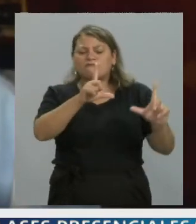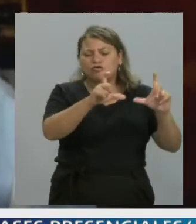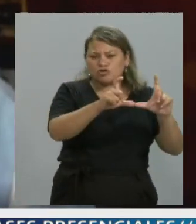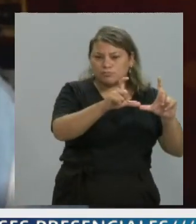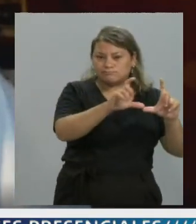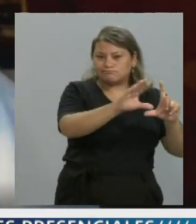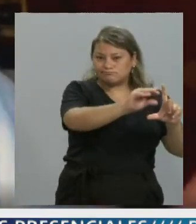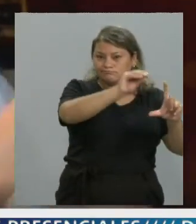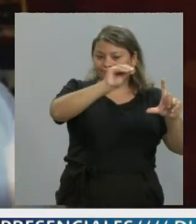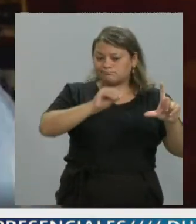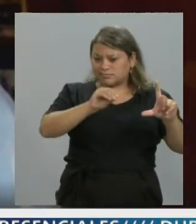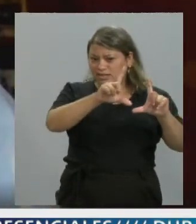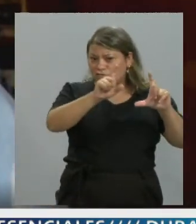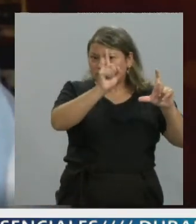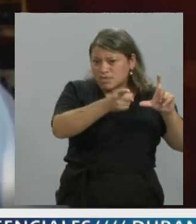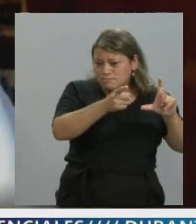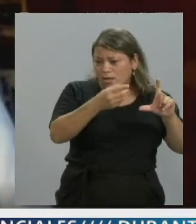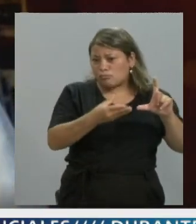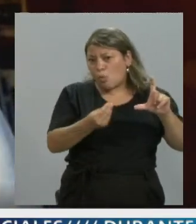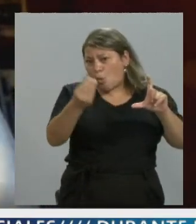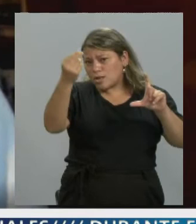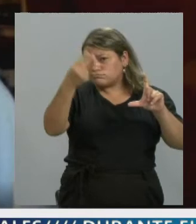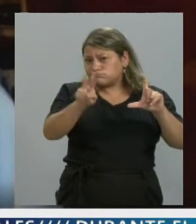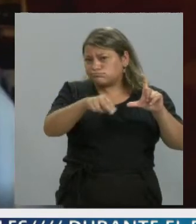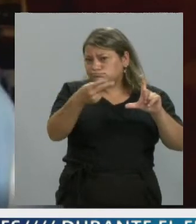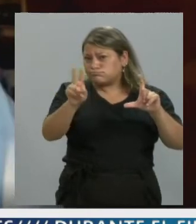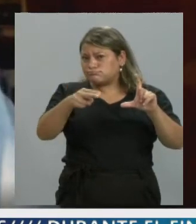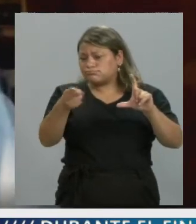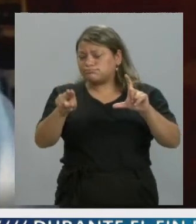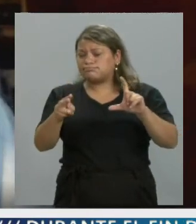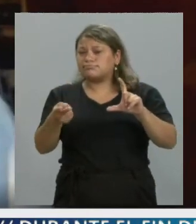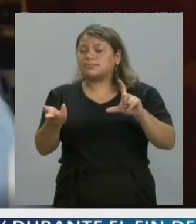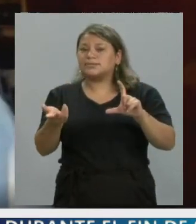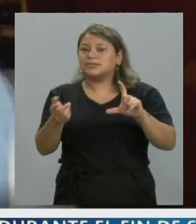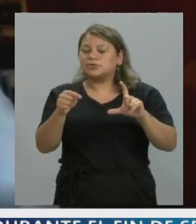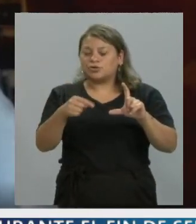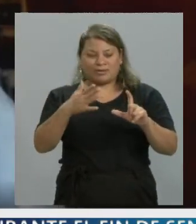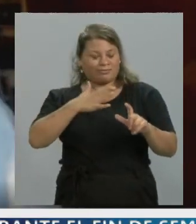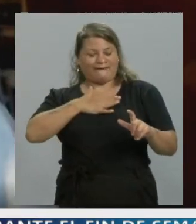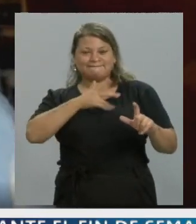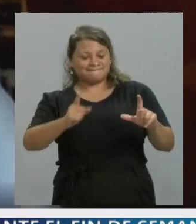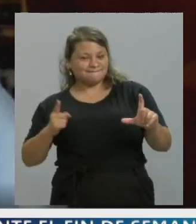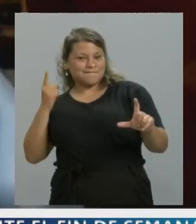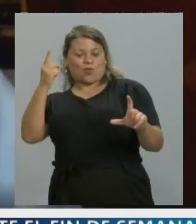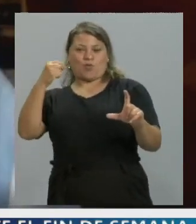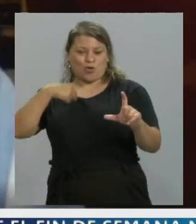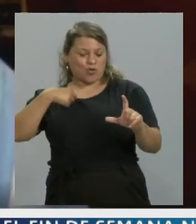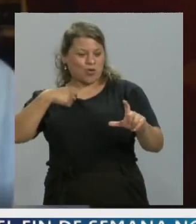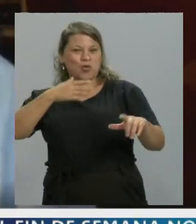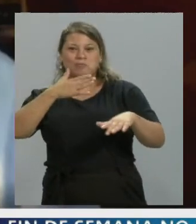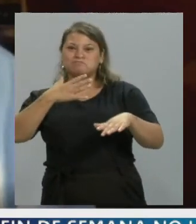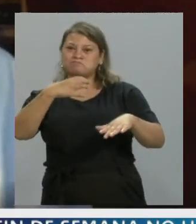fotografía se replica millones de veces, uno sienta un gran orgullo por haber sido el autor de la